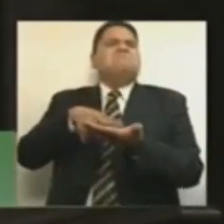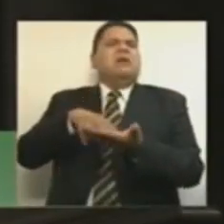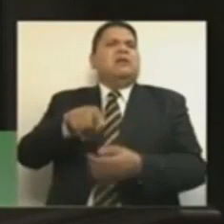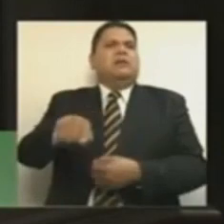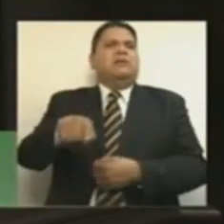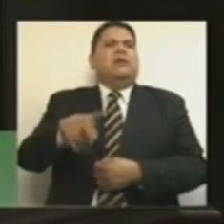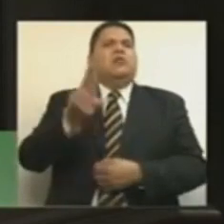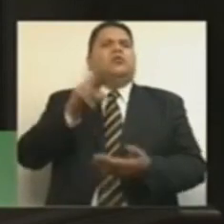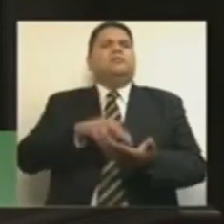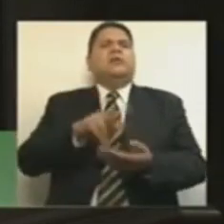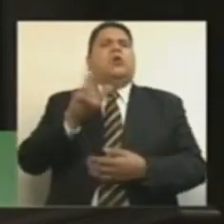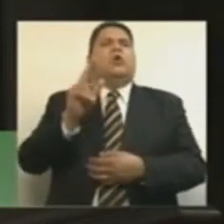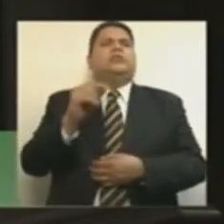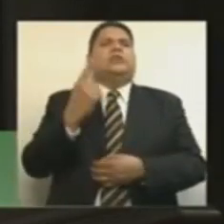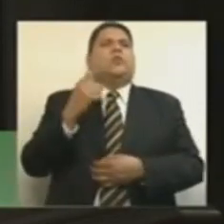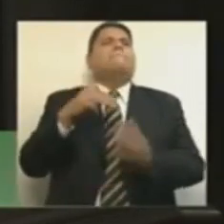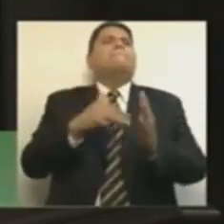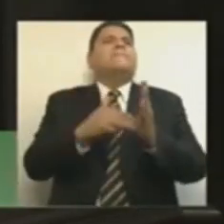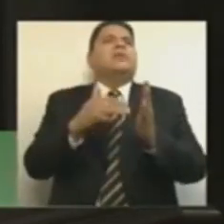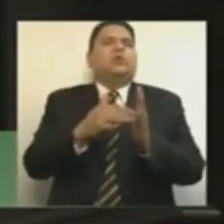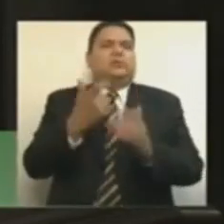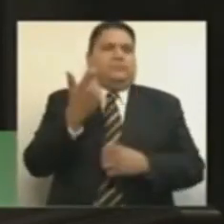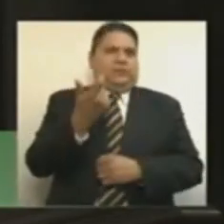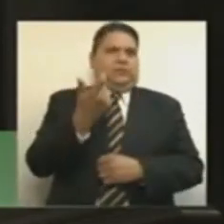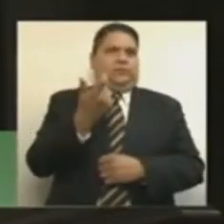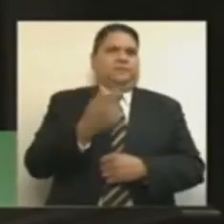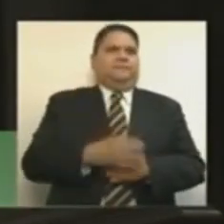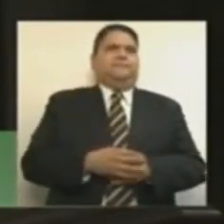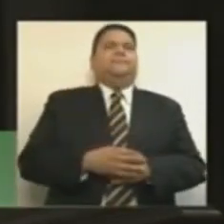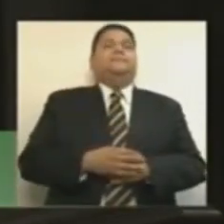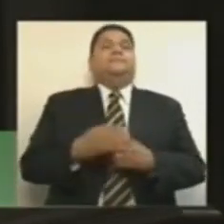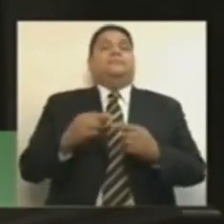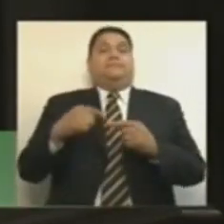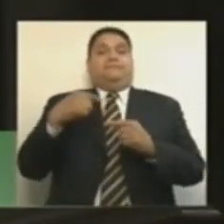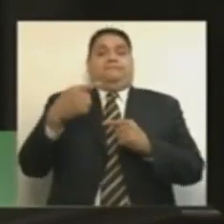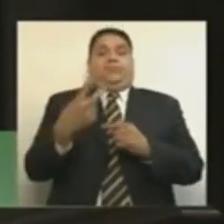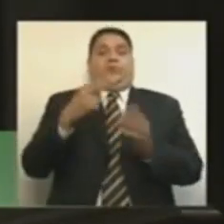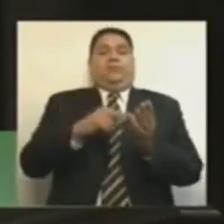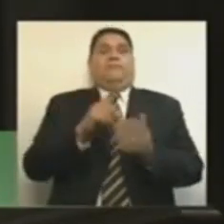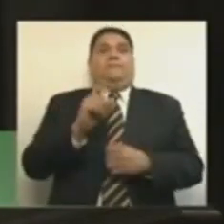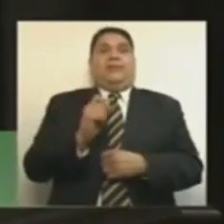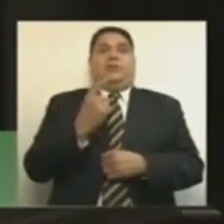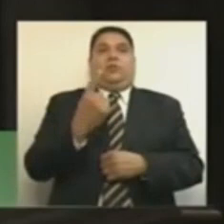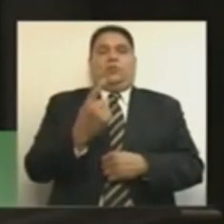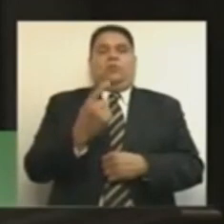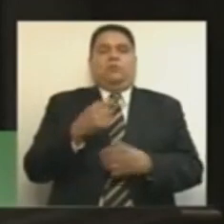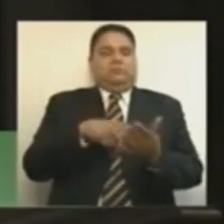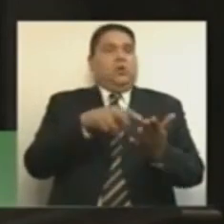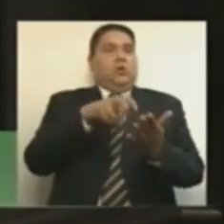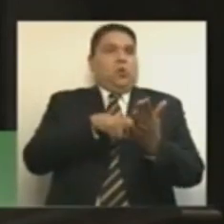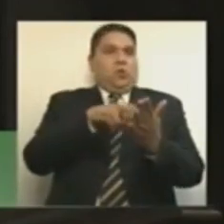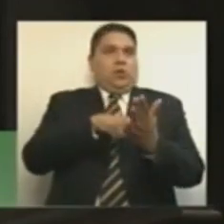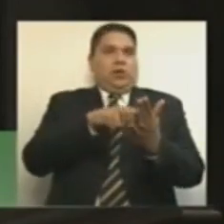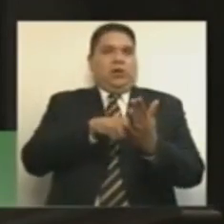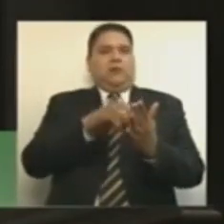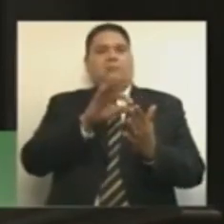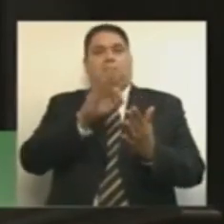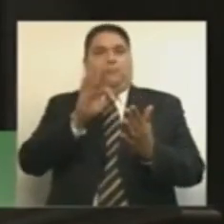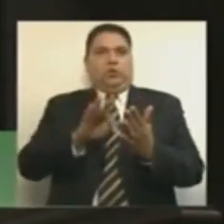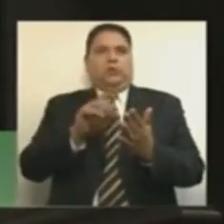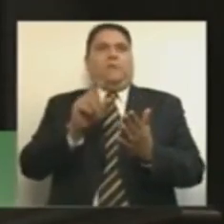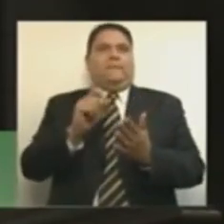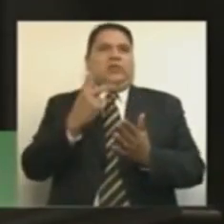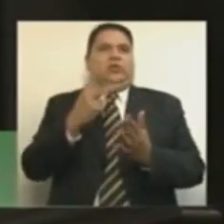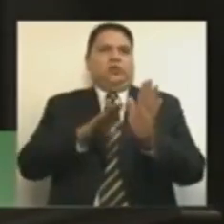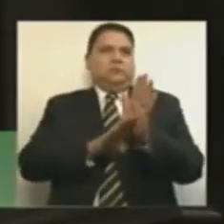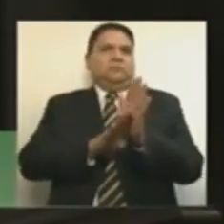de dos mil ochenta y un millones de pesos. En 2021, con una actualización aproximada del 28 por ciento